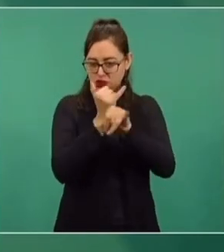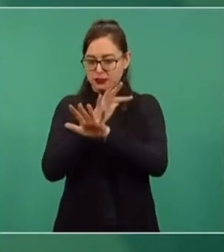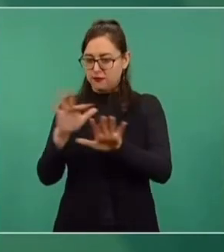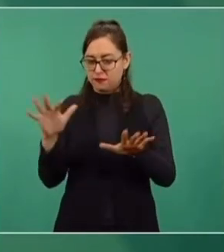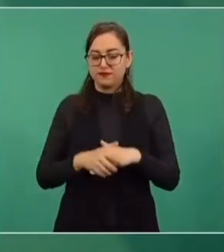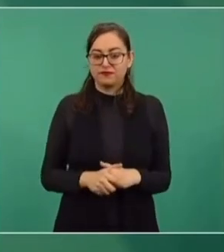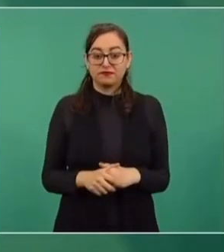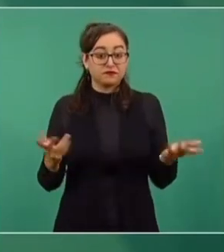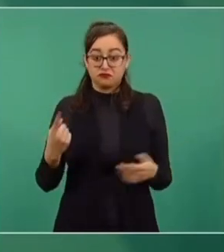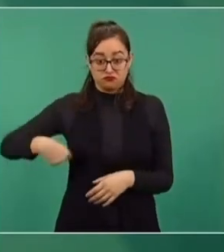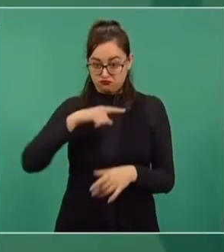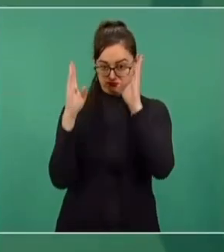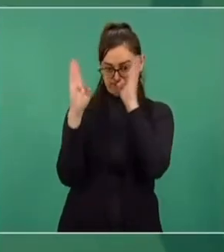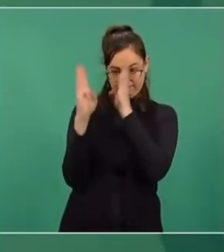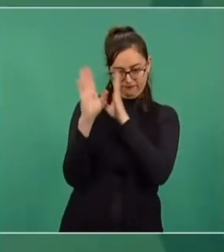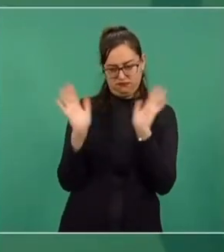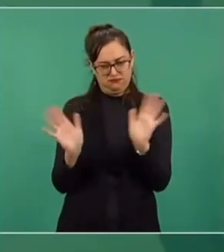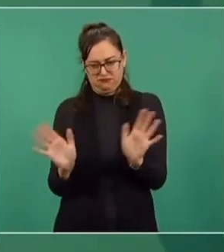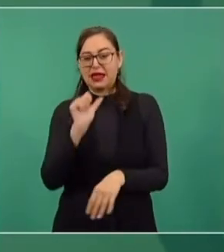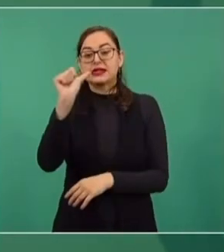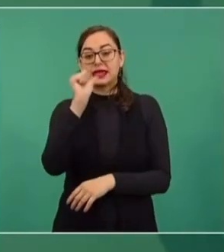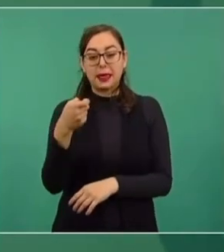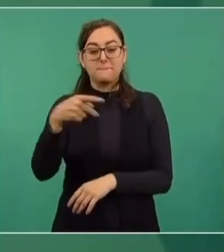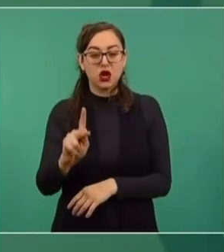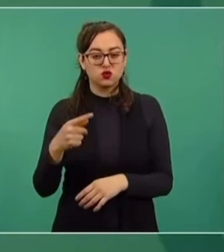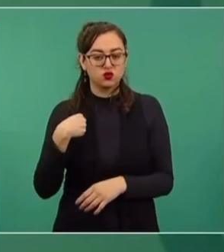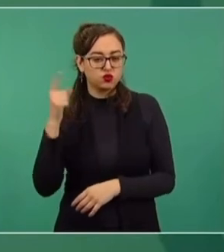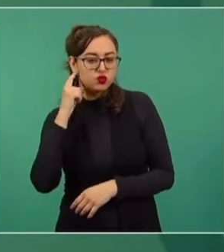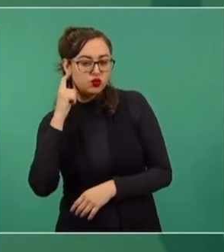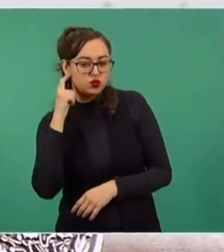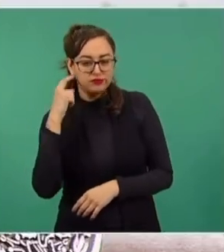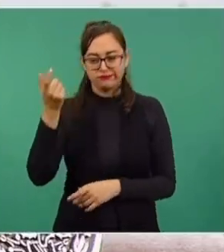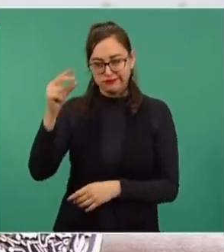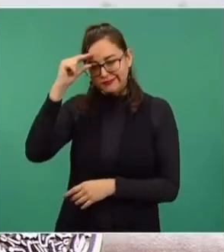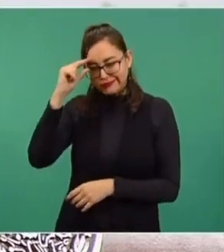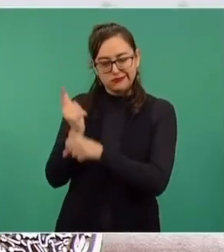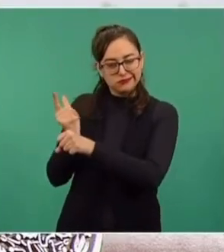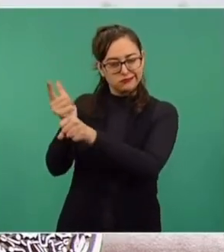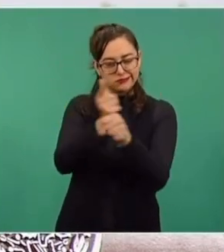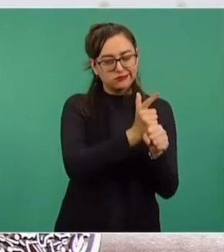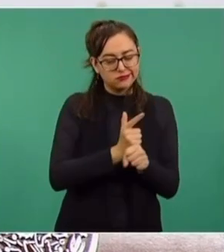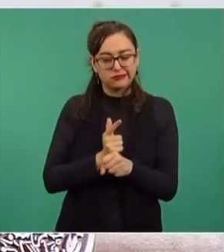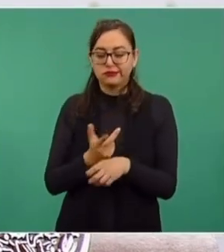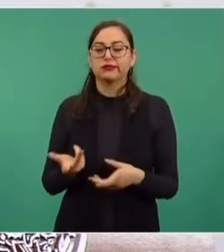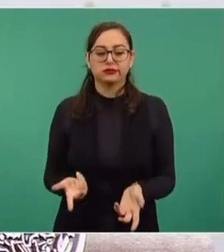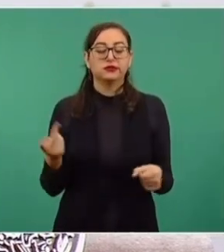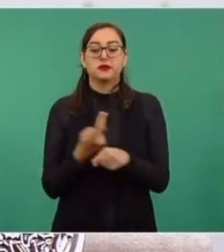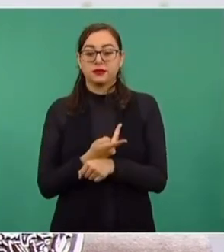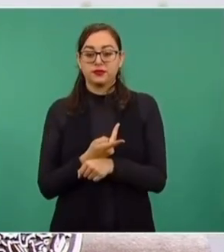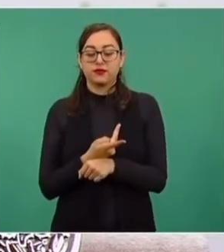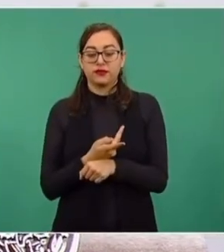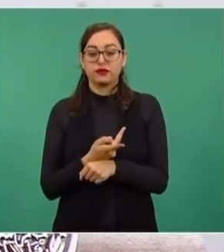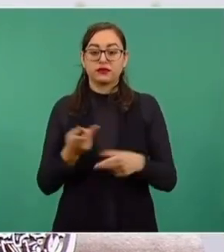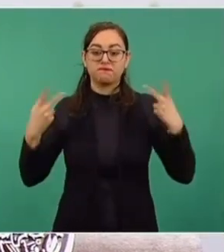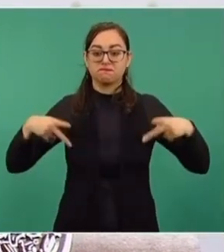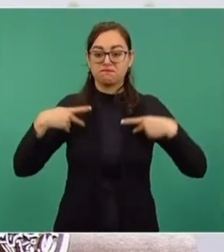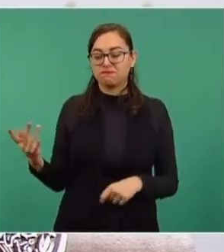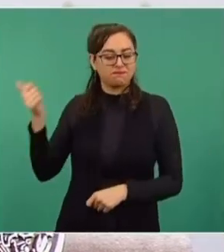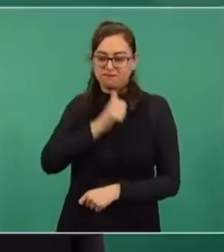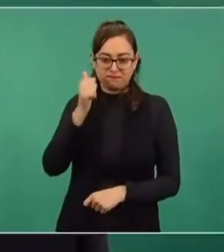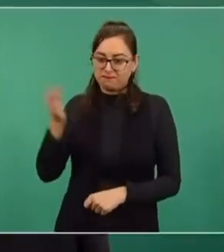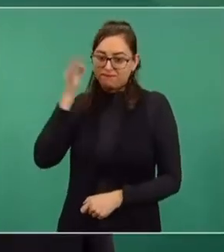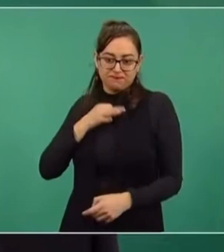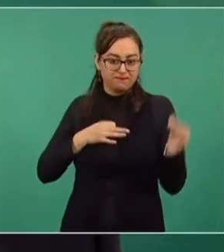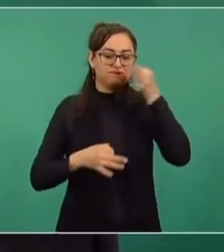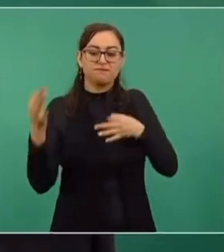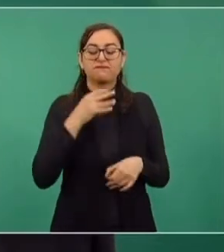No hacemos espionaje, pero sí hay inteligencia, sobre todo porque me informa a la gente de todo lo